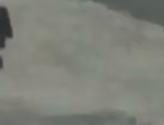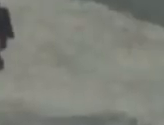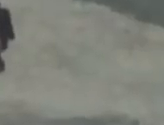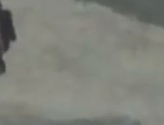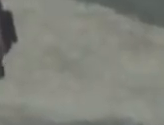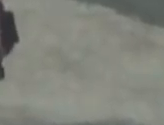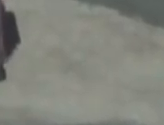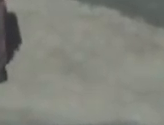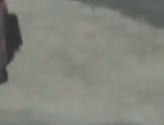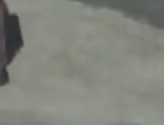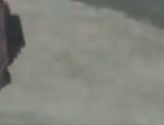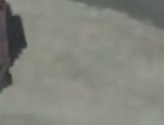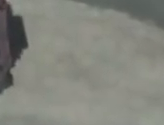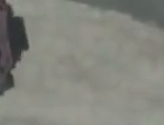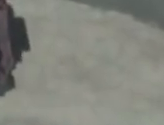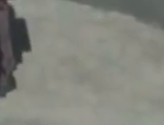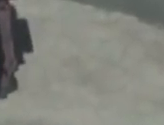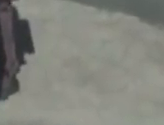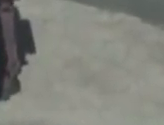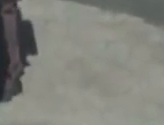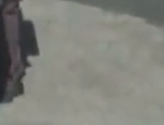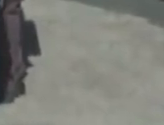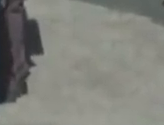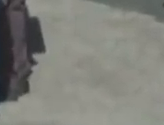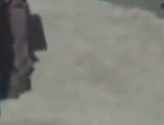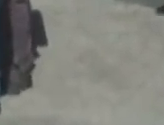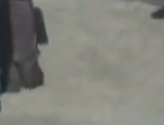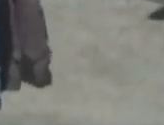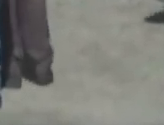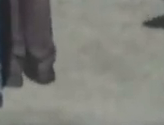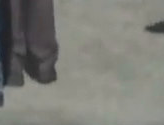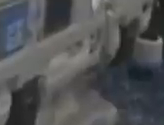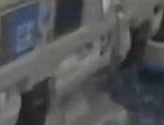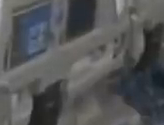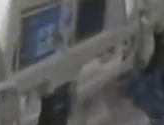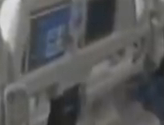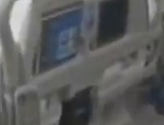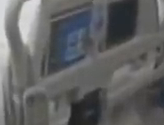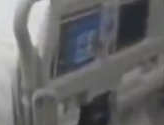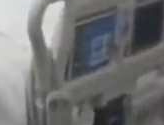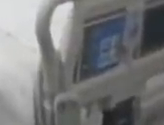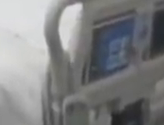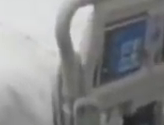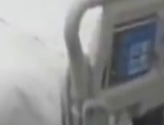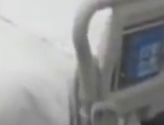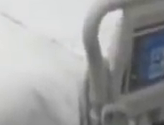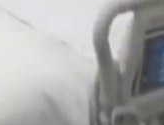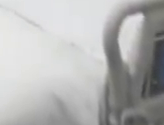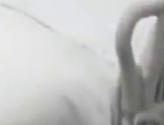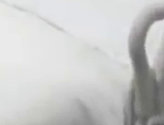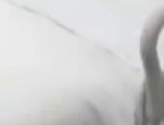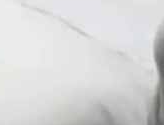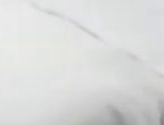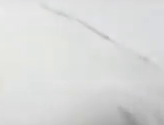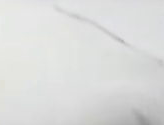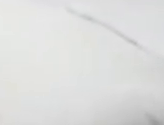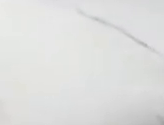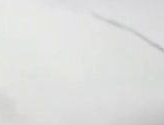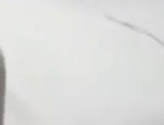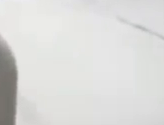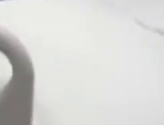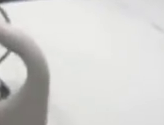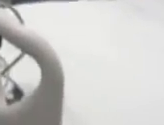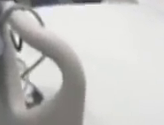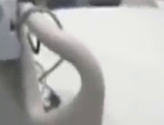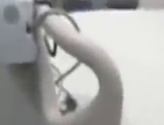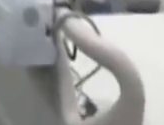afroamericanos representan casi el 60% de todos los fallecidos la pandemia ha puesto de relieve las debilidades del